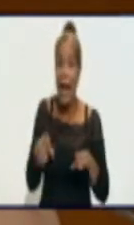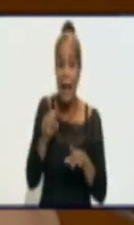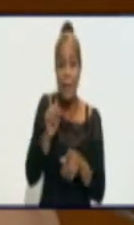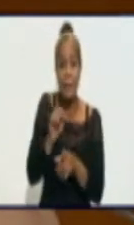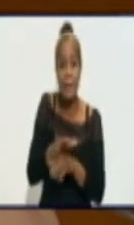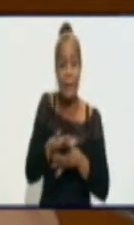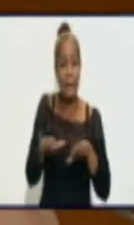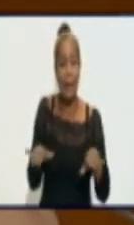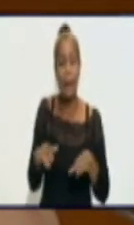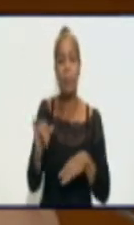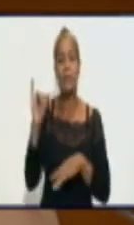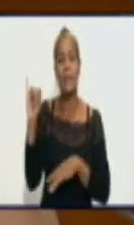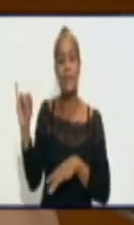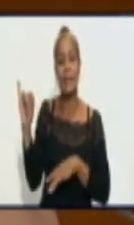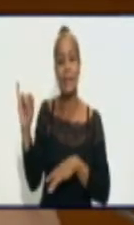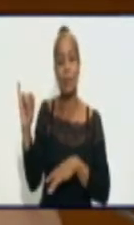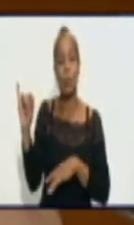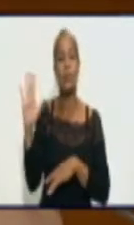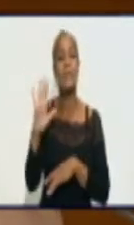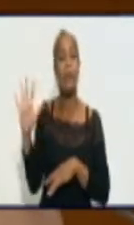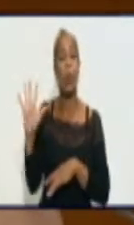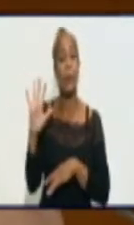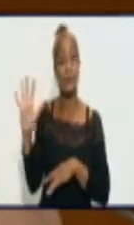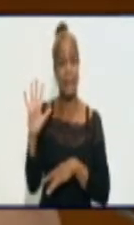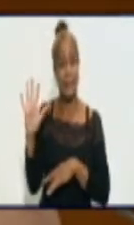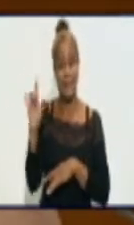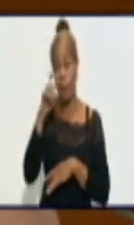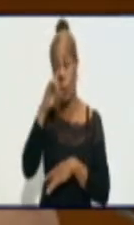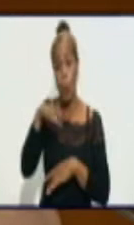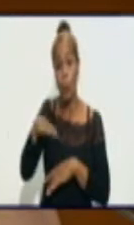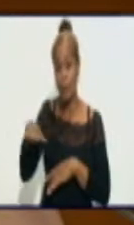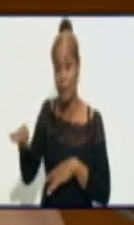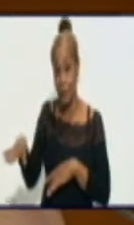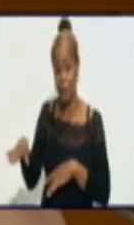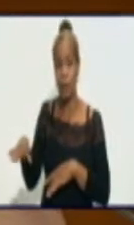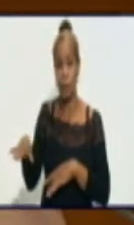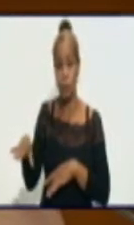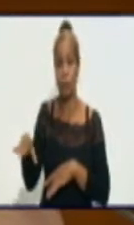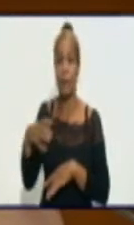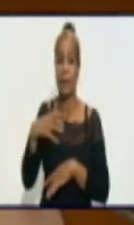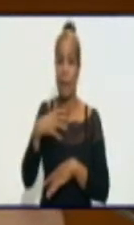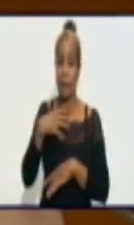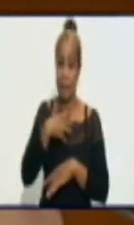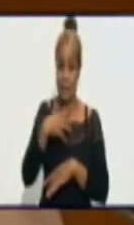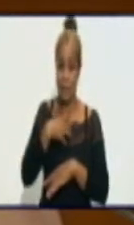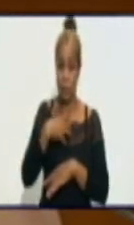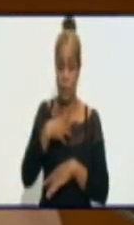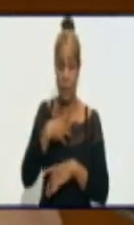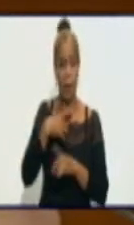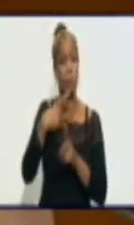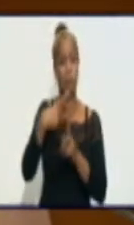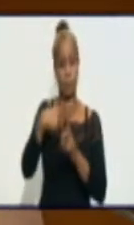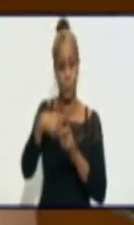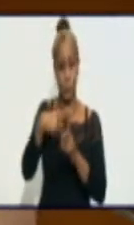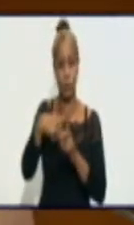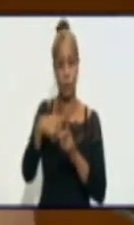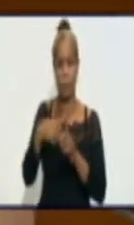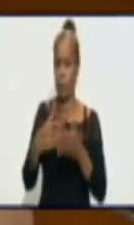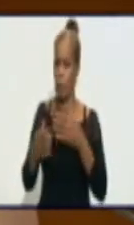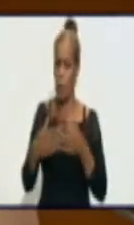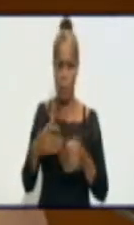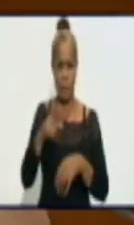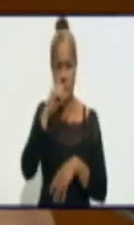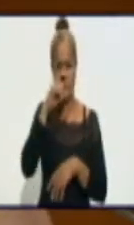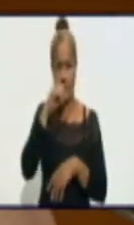ya de 655 niños ya reportados con la COVID, o niños de todas sus edades de